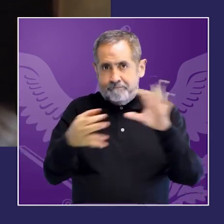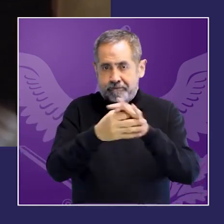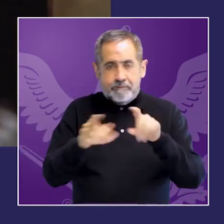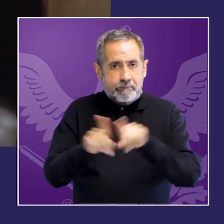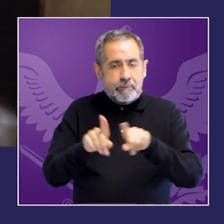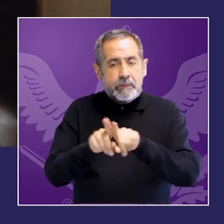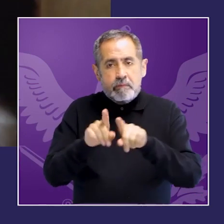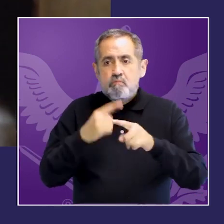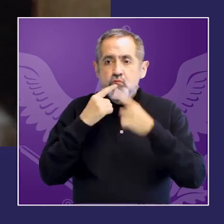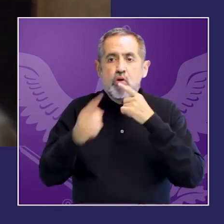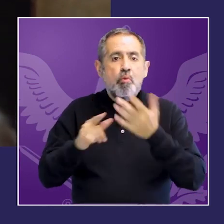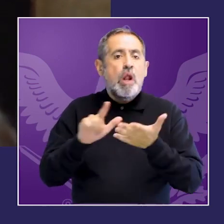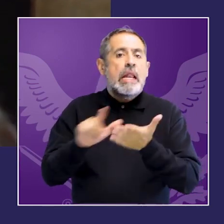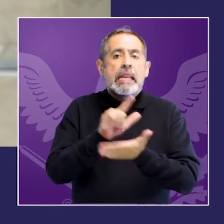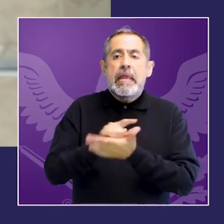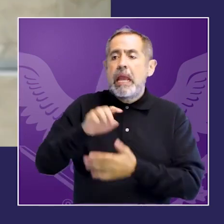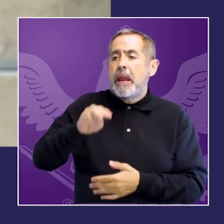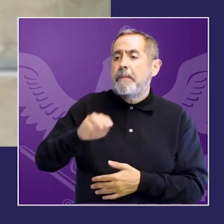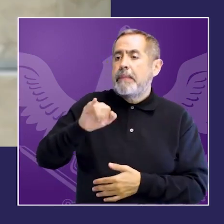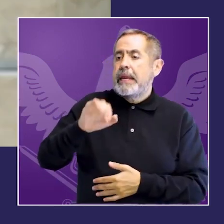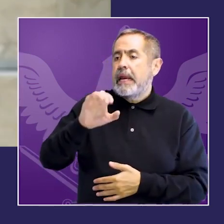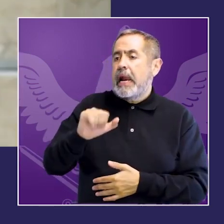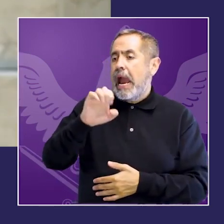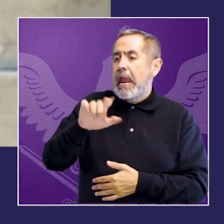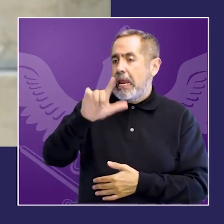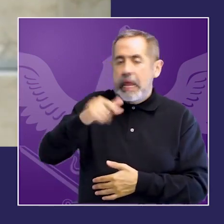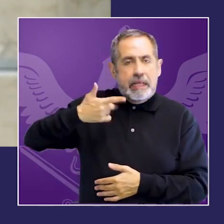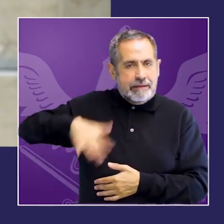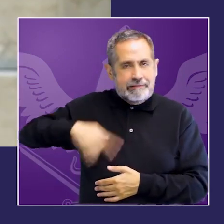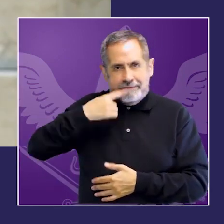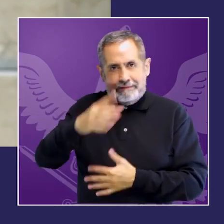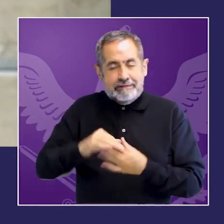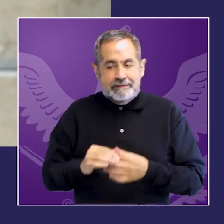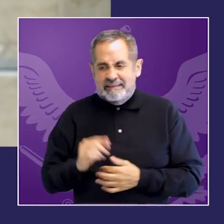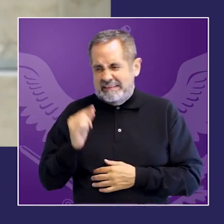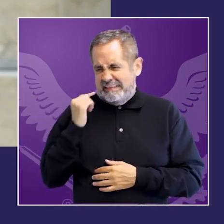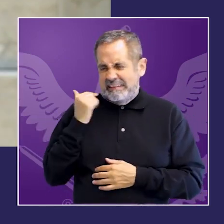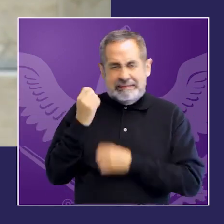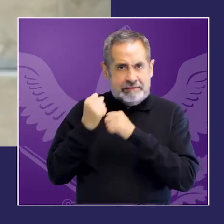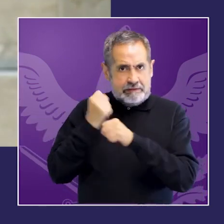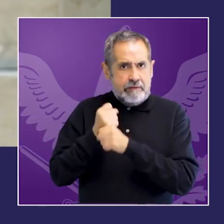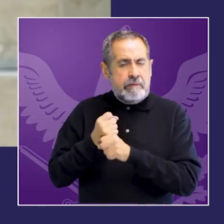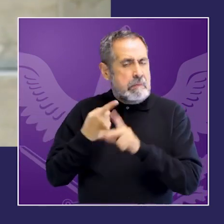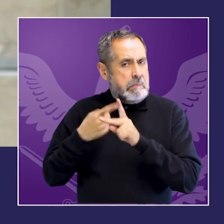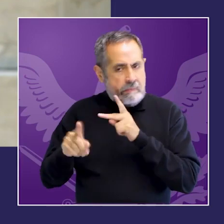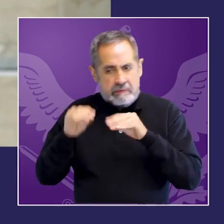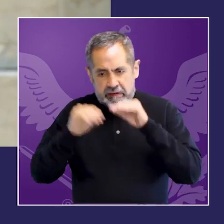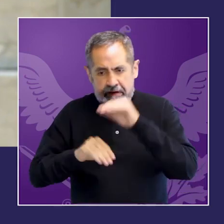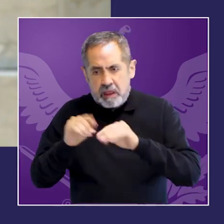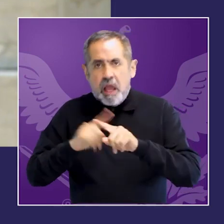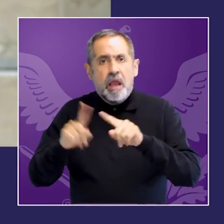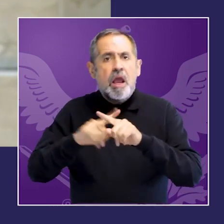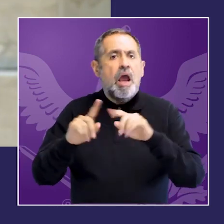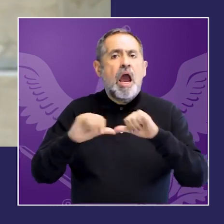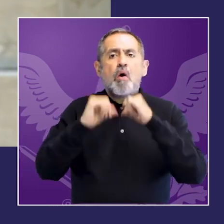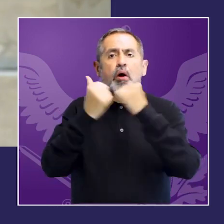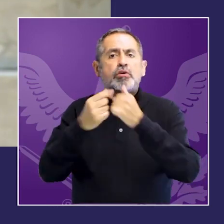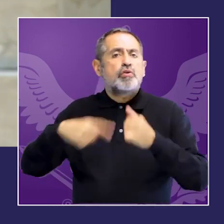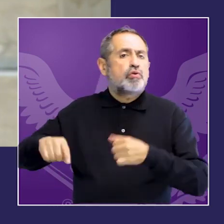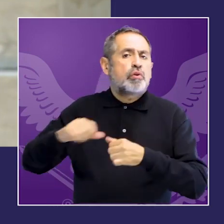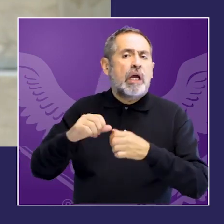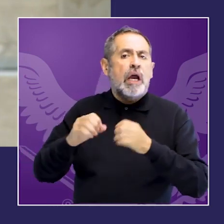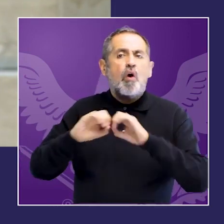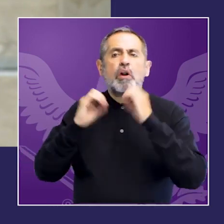potencial de la ley Micaela que también se nombró este año hace poco se elaboró a partir de algunas organizaciones feministas y la